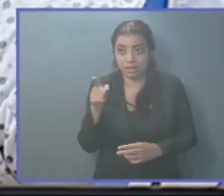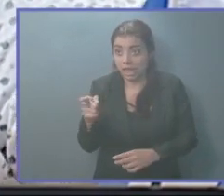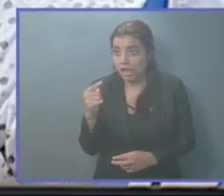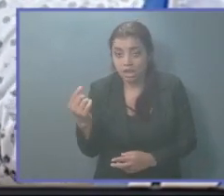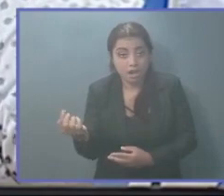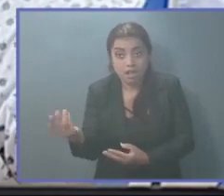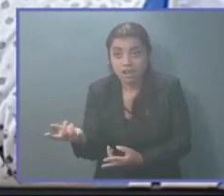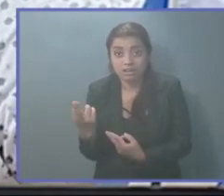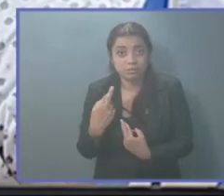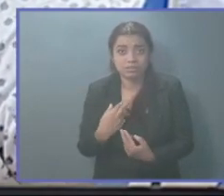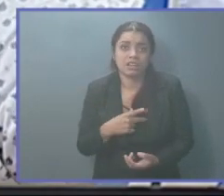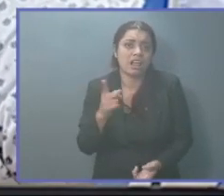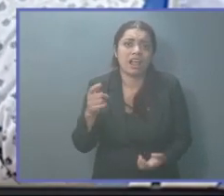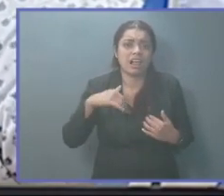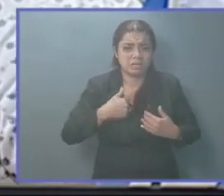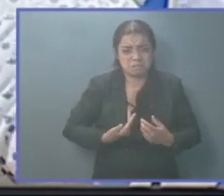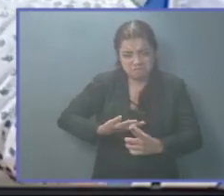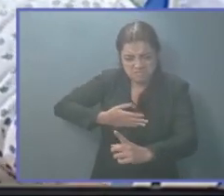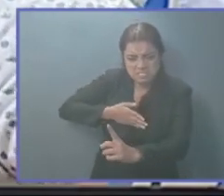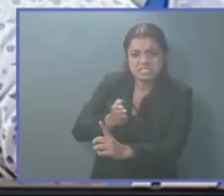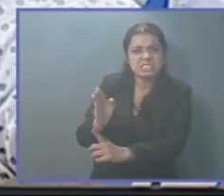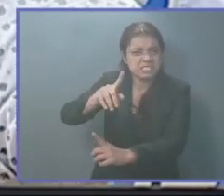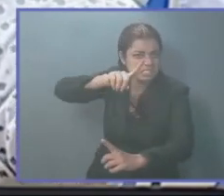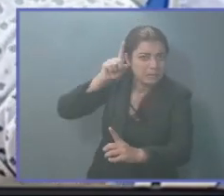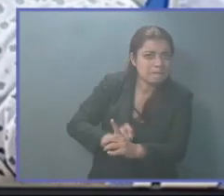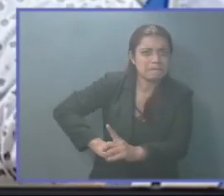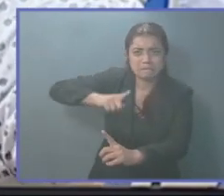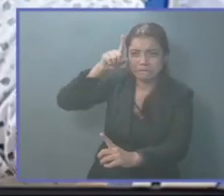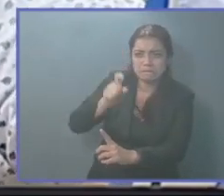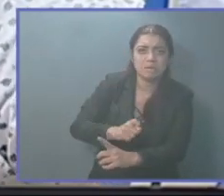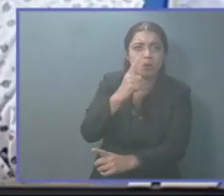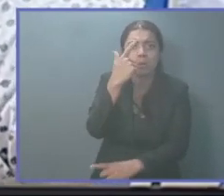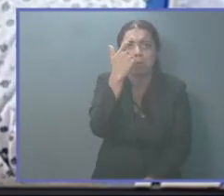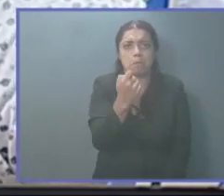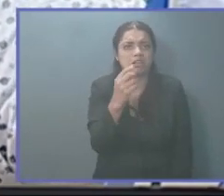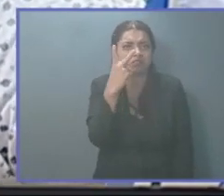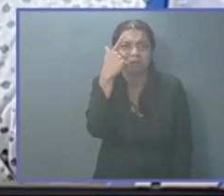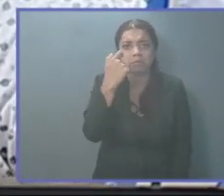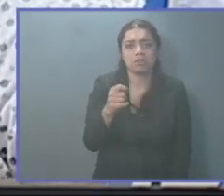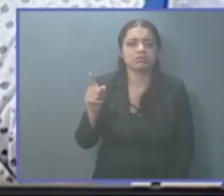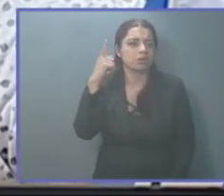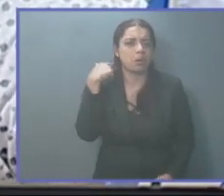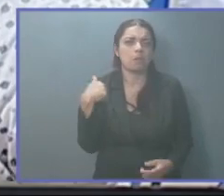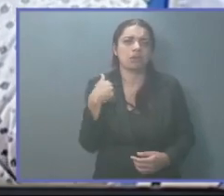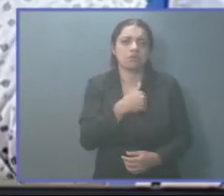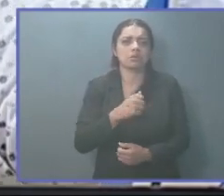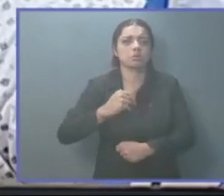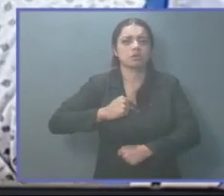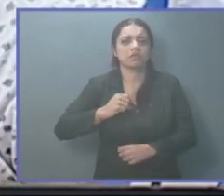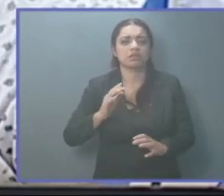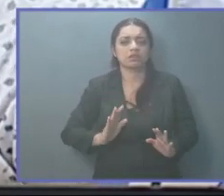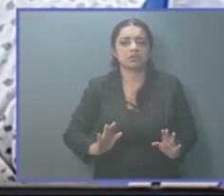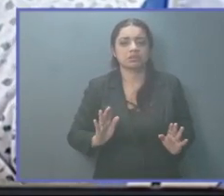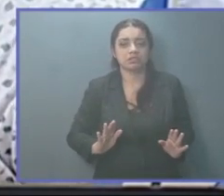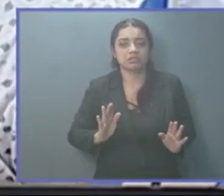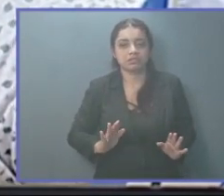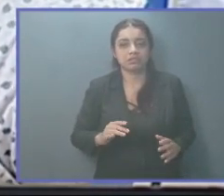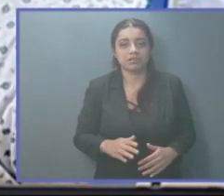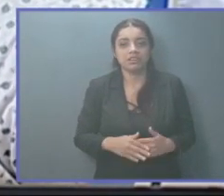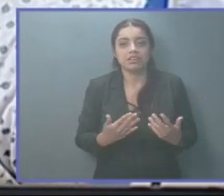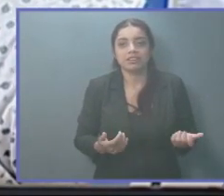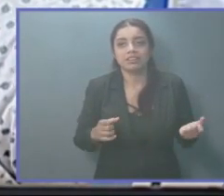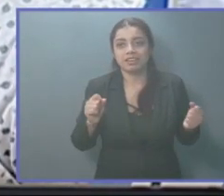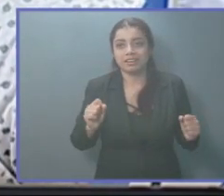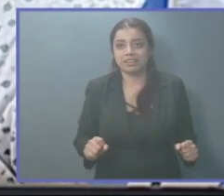por cansancio no lo van a vencer. Aquí podemos pasar un mes, dos meses, y van a seguir teniendo las mismas